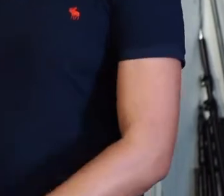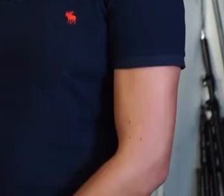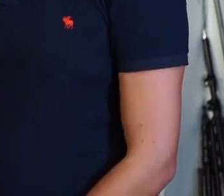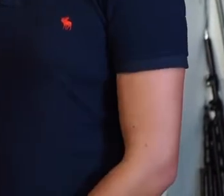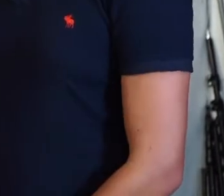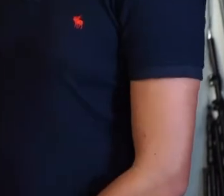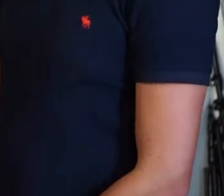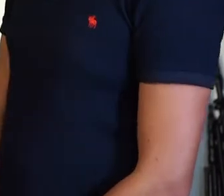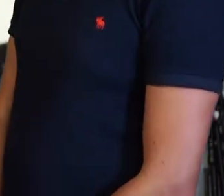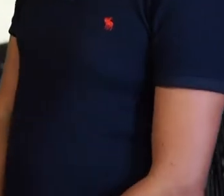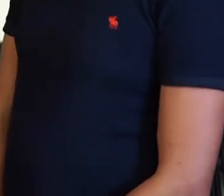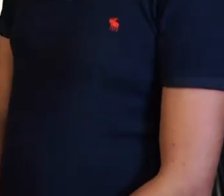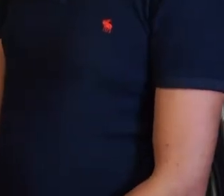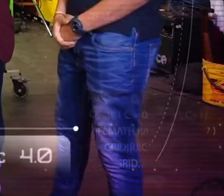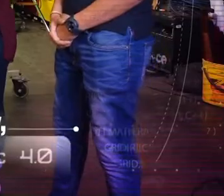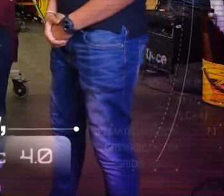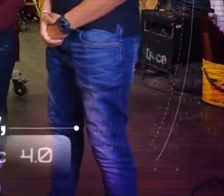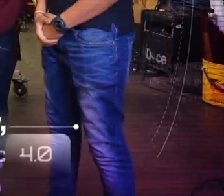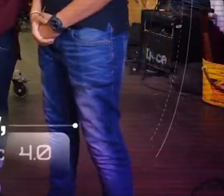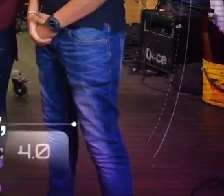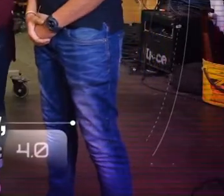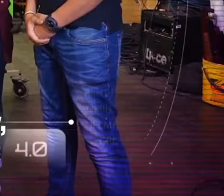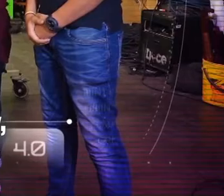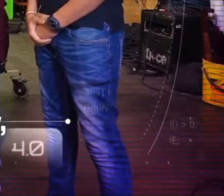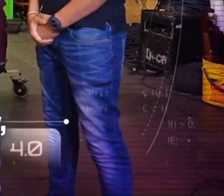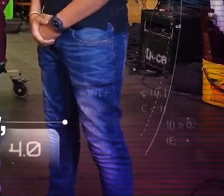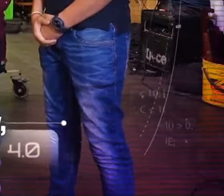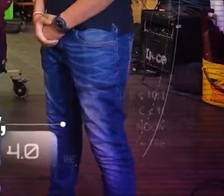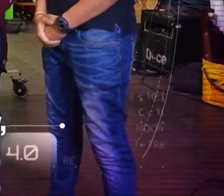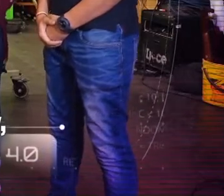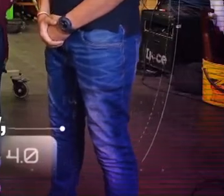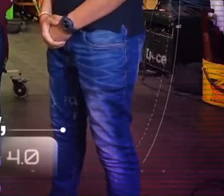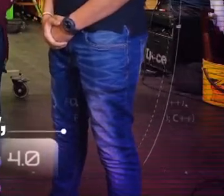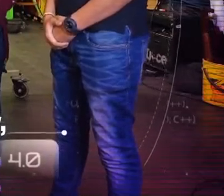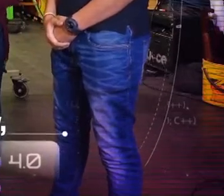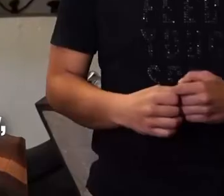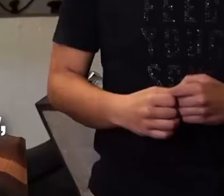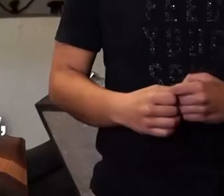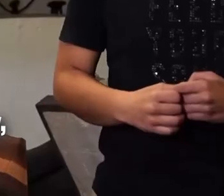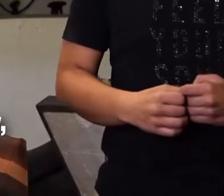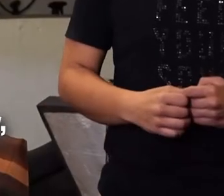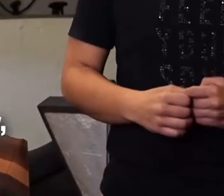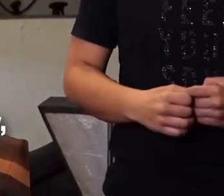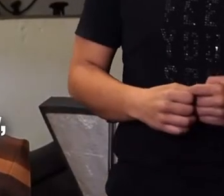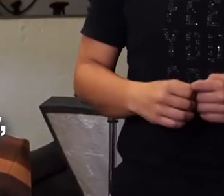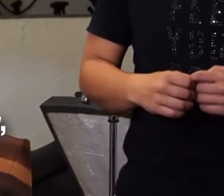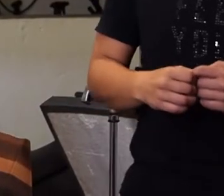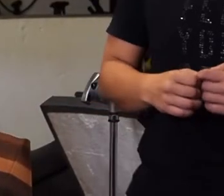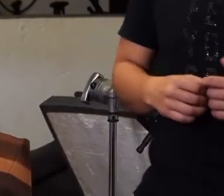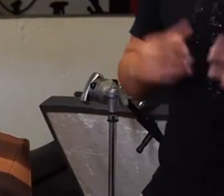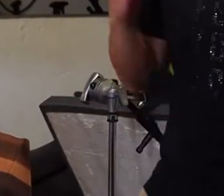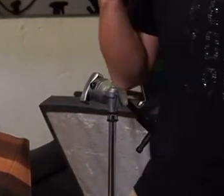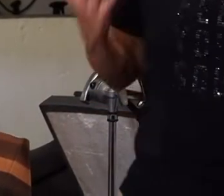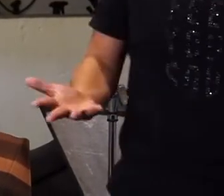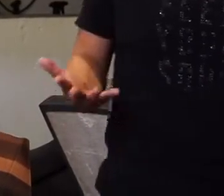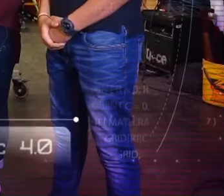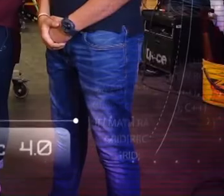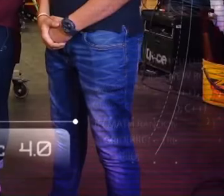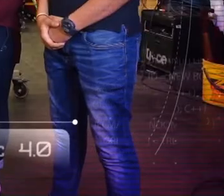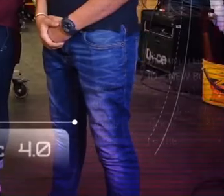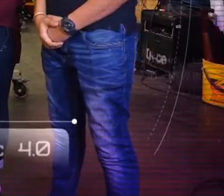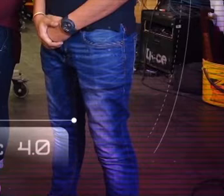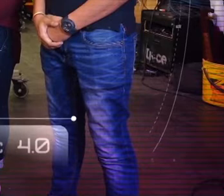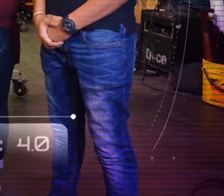y demás servicios. Bueno, yo quiero empezar a trabajar hoy, así que quiero que me digan qué hace un